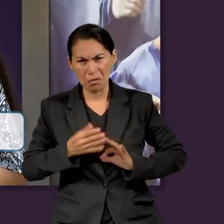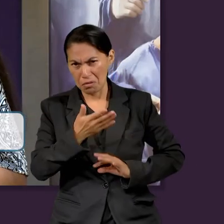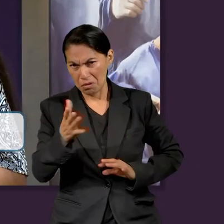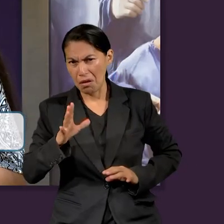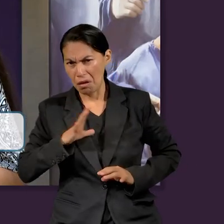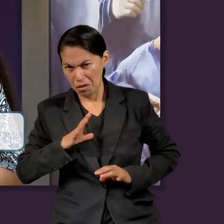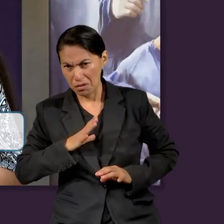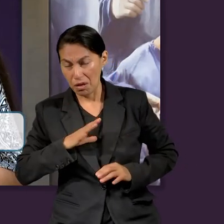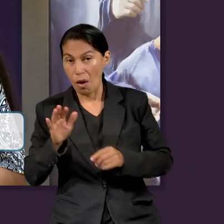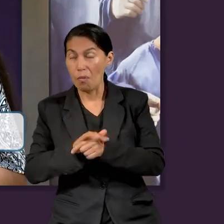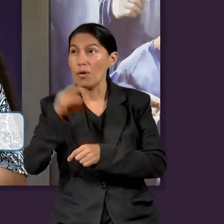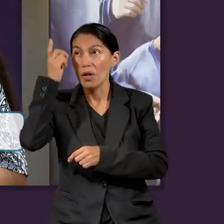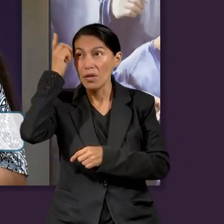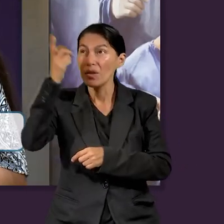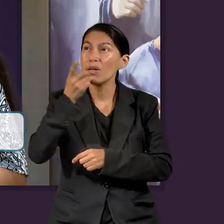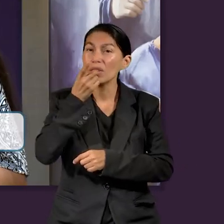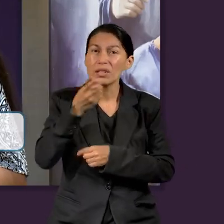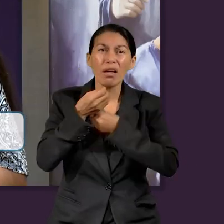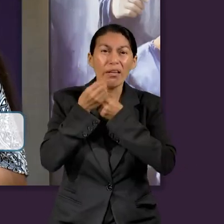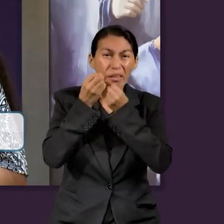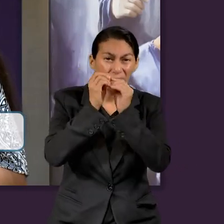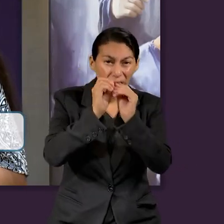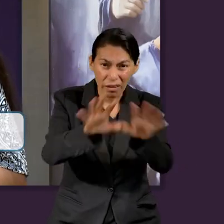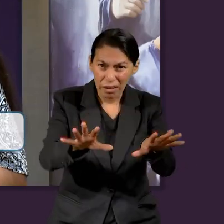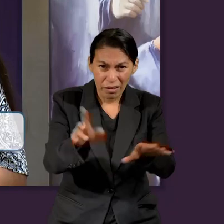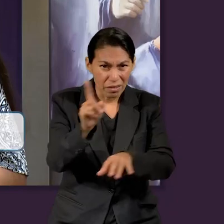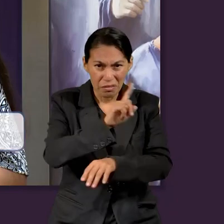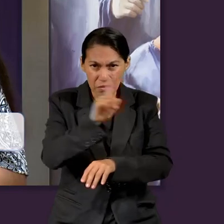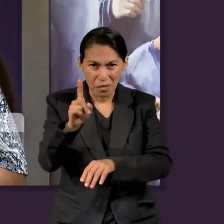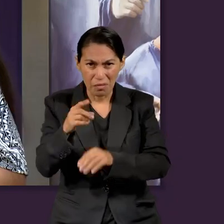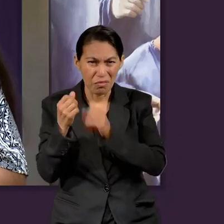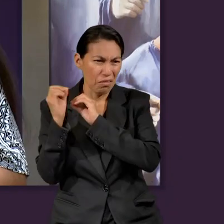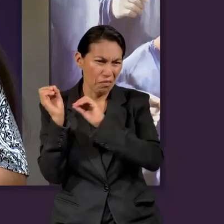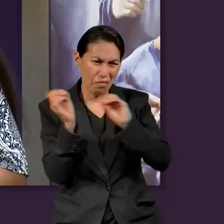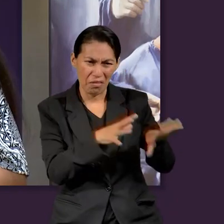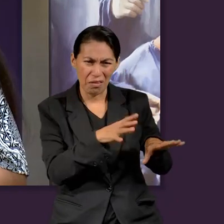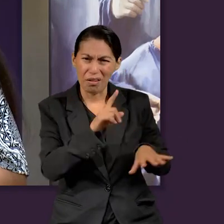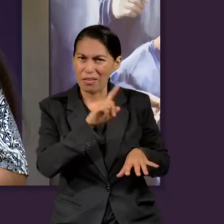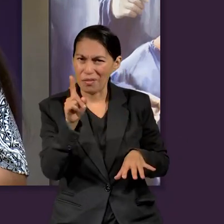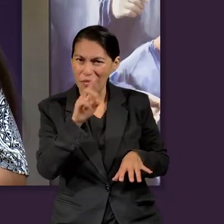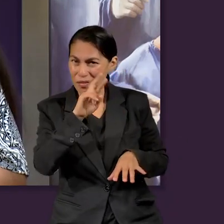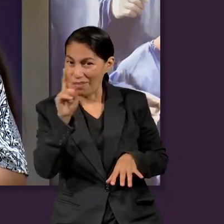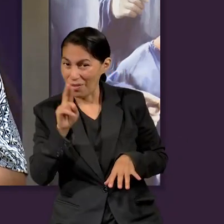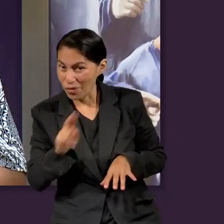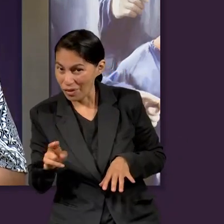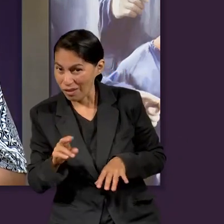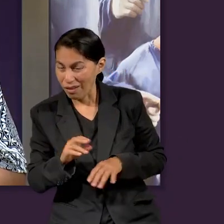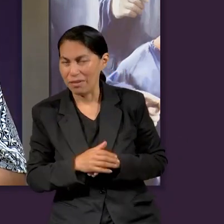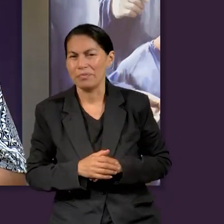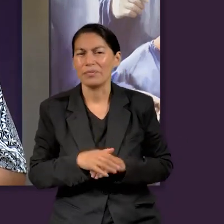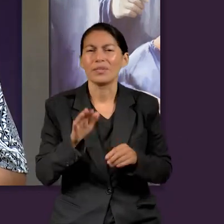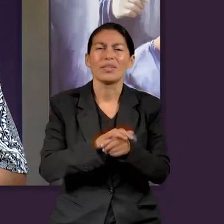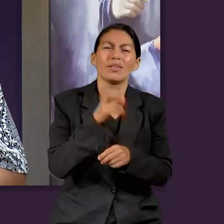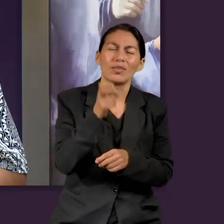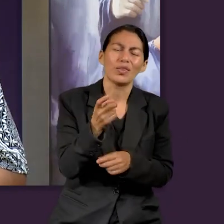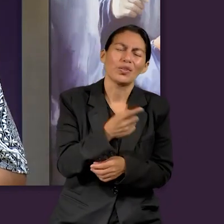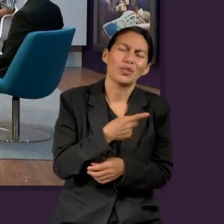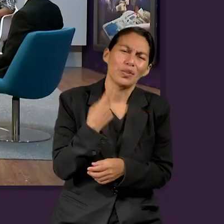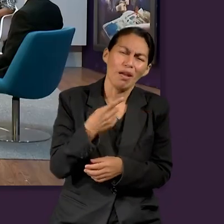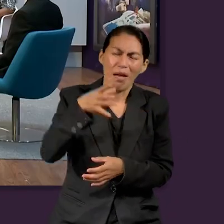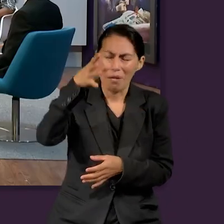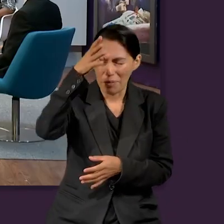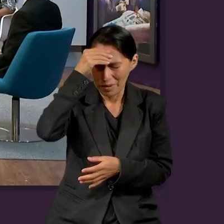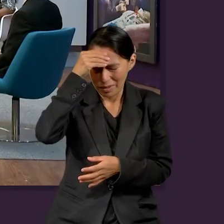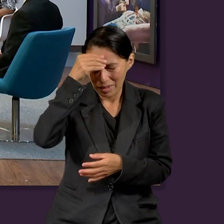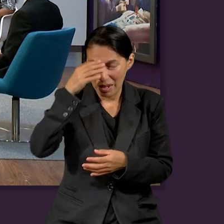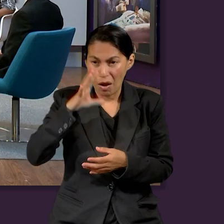porque Dios ha dicho, nunca te dejaré, jamás te abandonaré. Así que hay que aprender, bueno, yo creo que hay que aprender